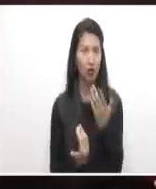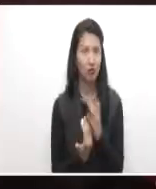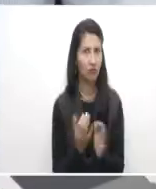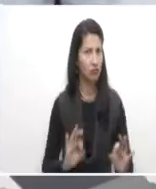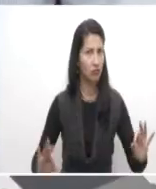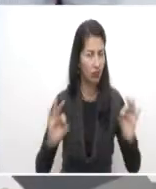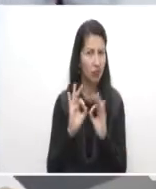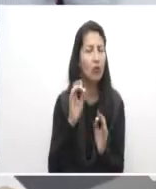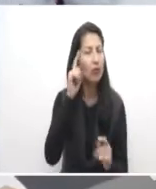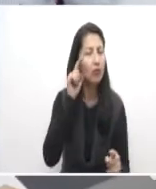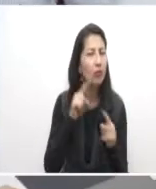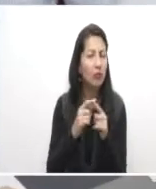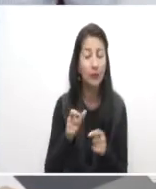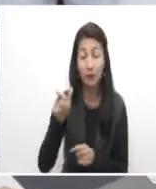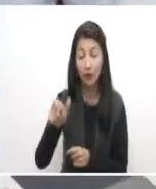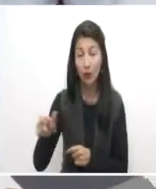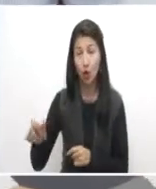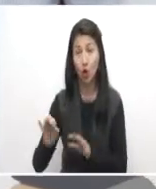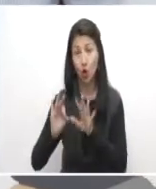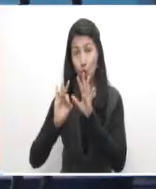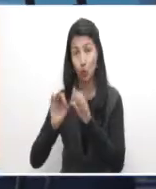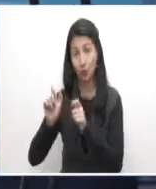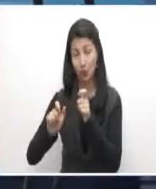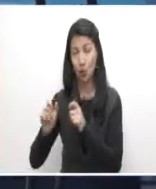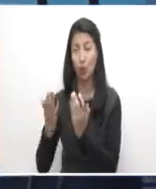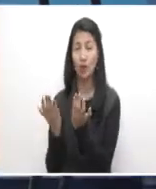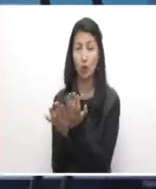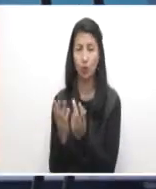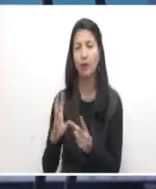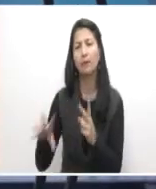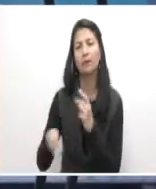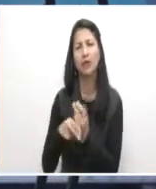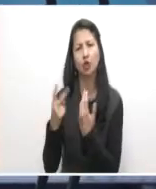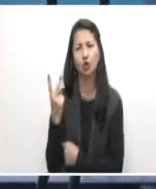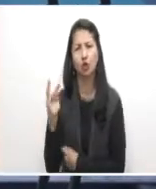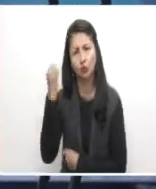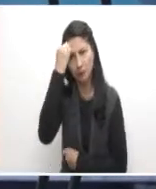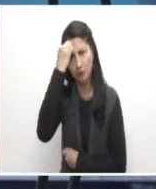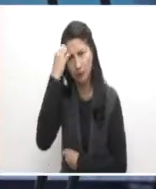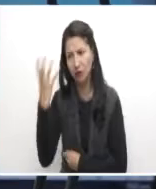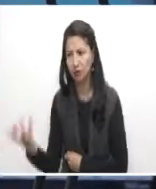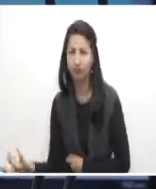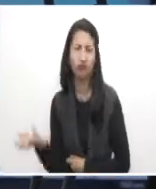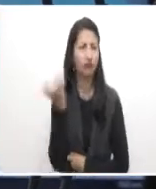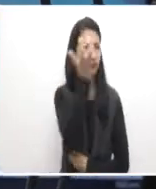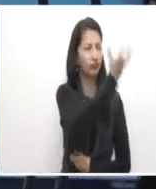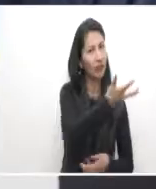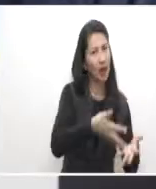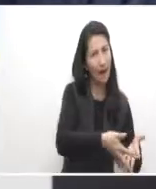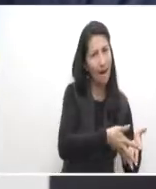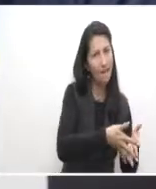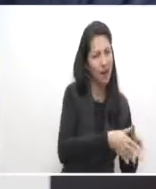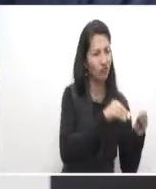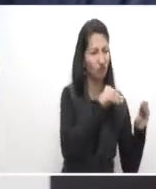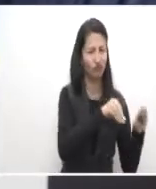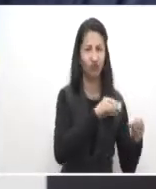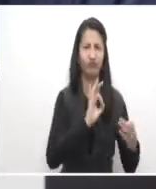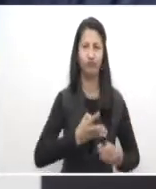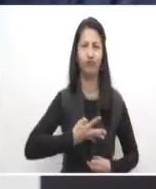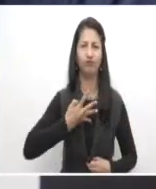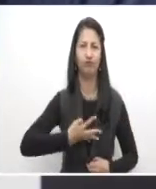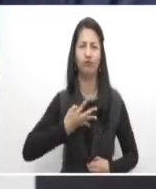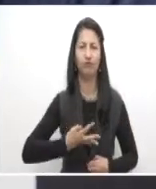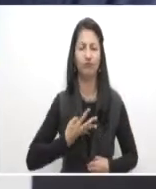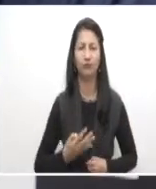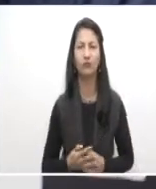permitirá además que ocho aprendices de Bolívar y dos instructores viajen al país estadounidense para fortalecer sus competencias de la